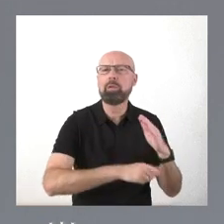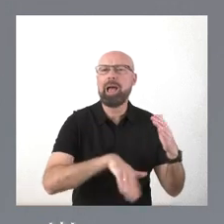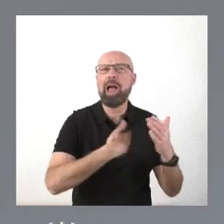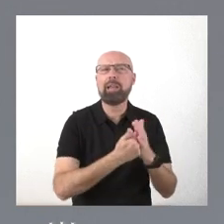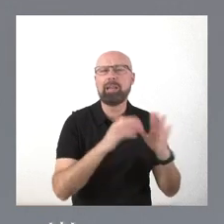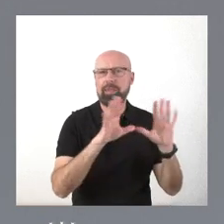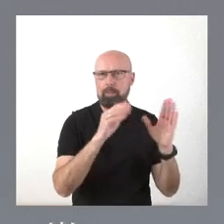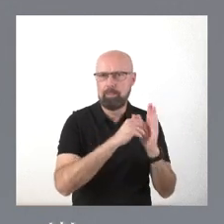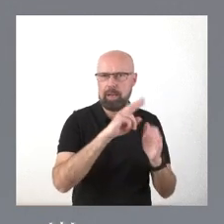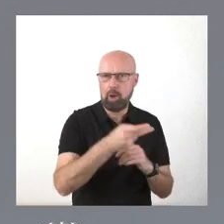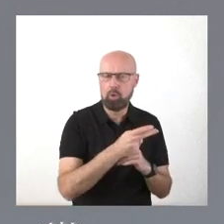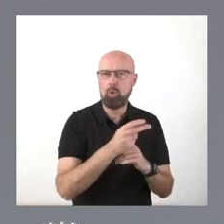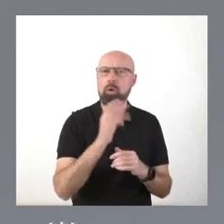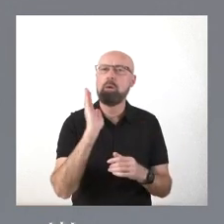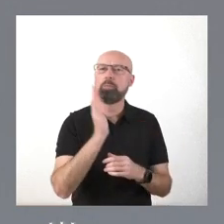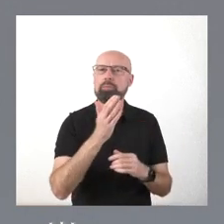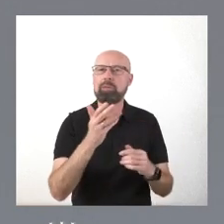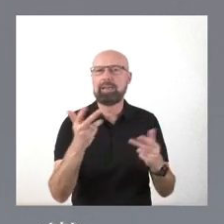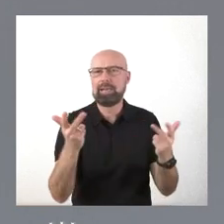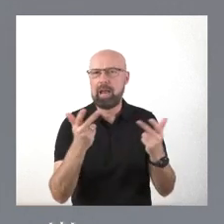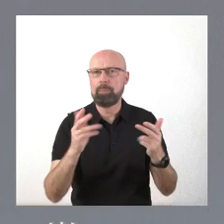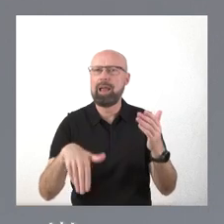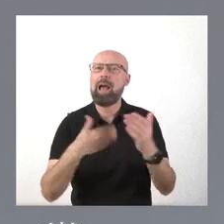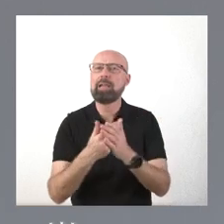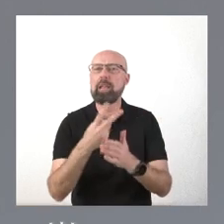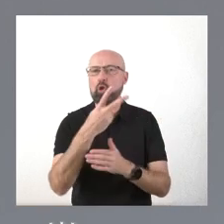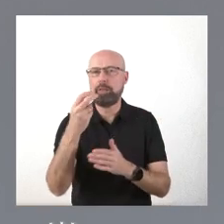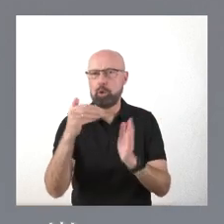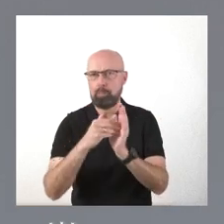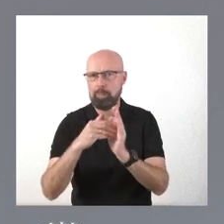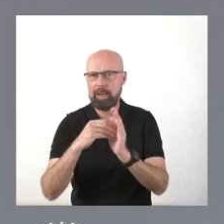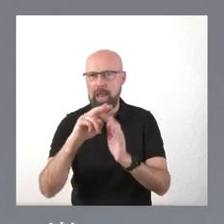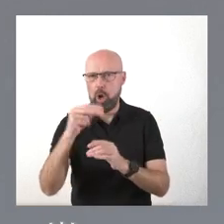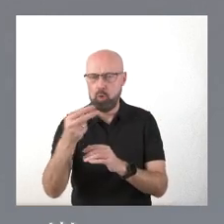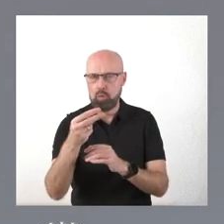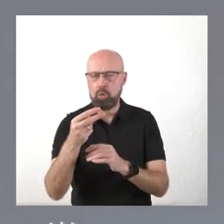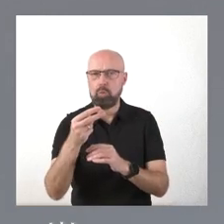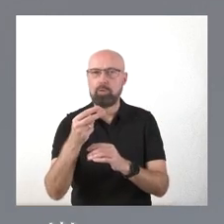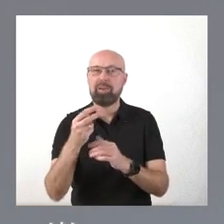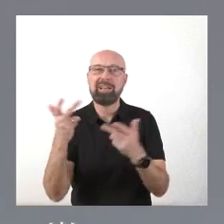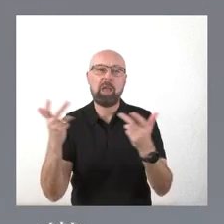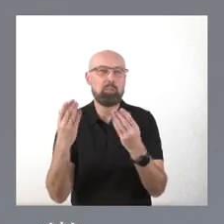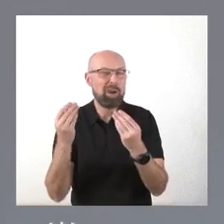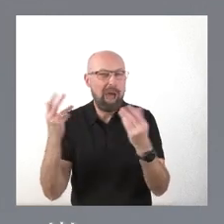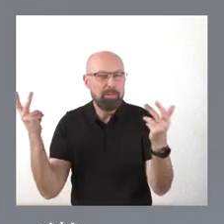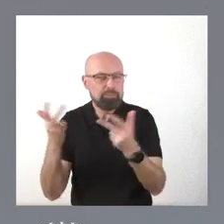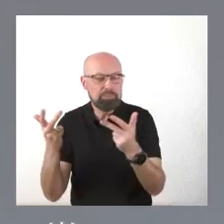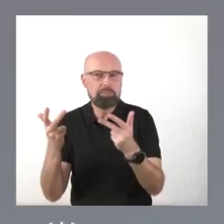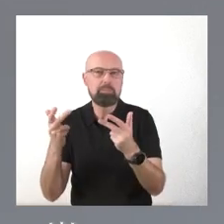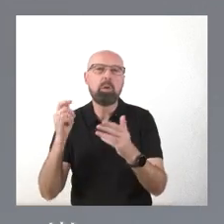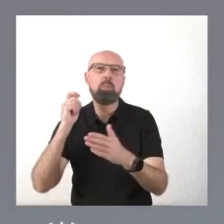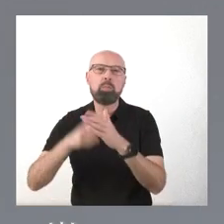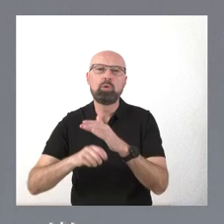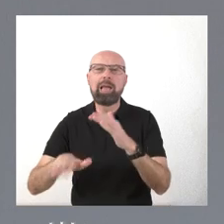Las infracciones graves con multa de hasta 200.000 euros. Las infracciones muy graves con multa de hasta 600